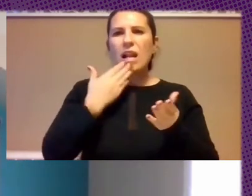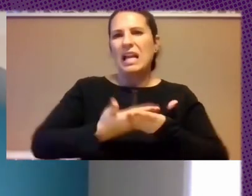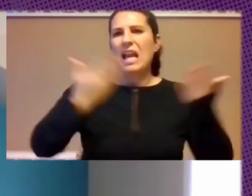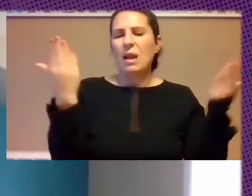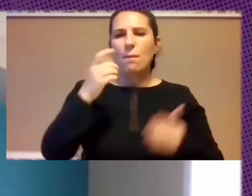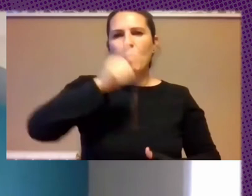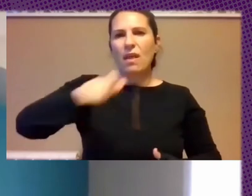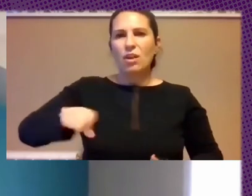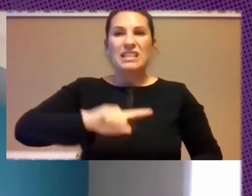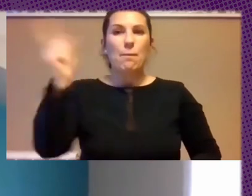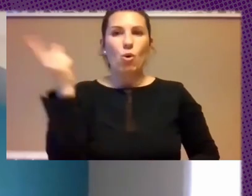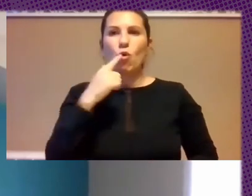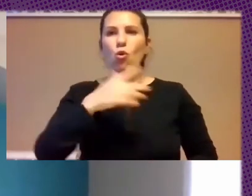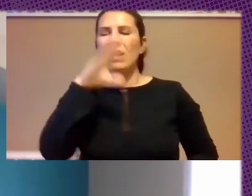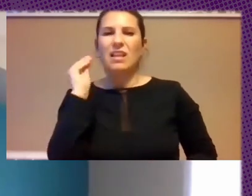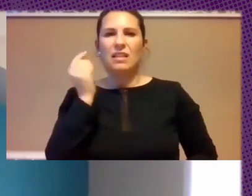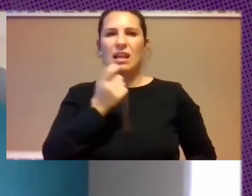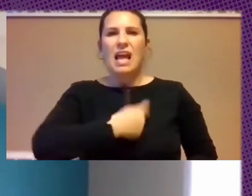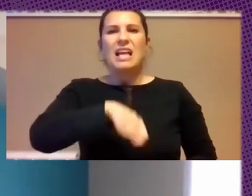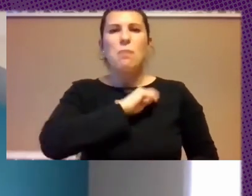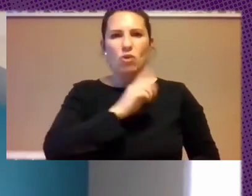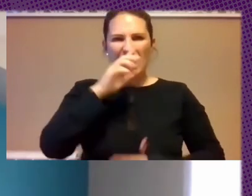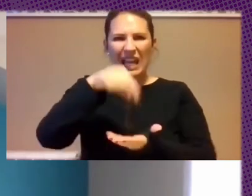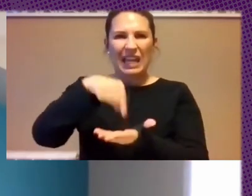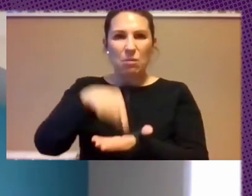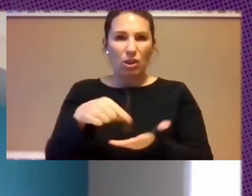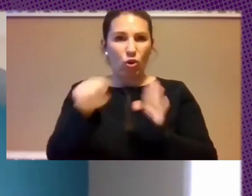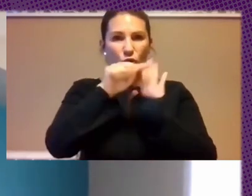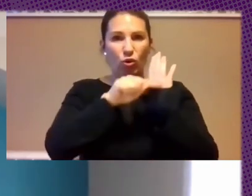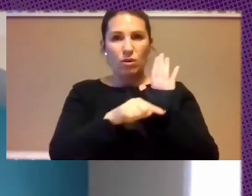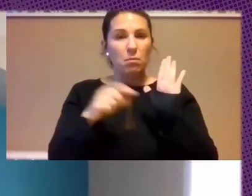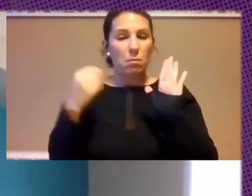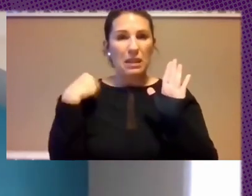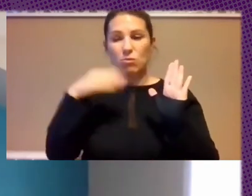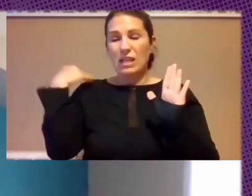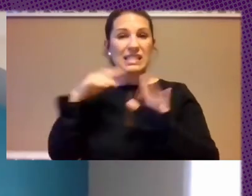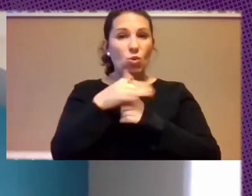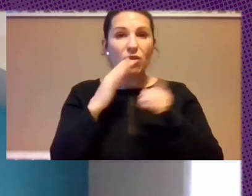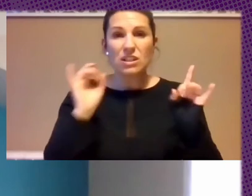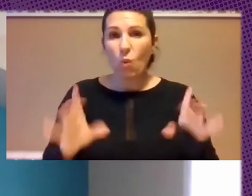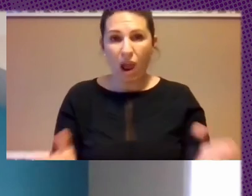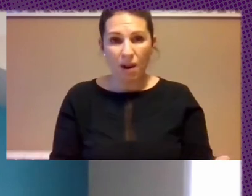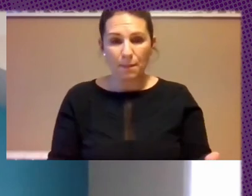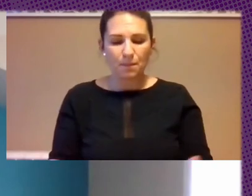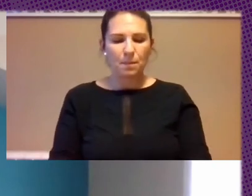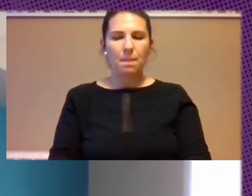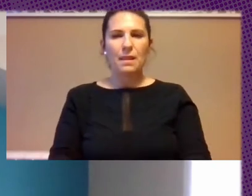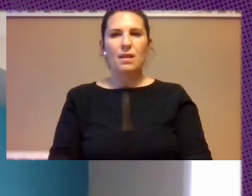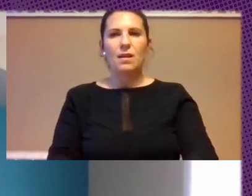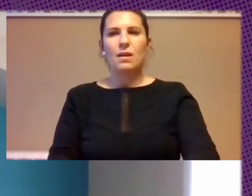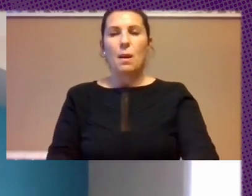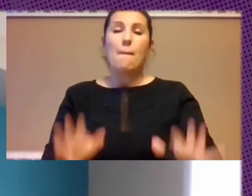Entendían El Español Del Requerimiento No Entendimos Pero De Cierta Manera Dimos